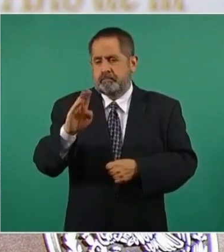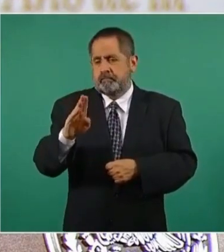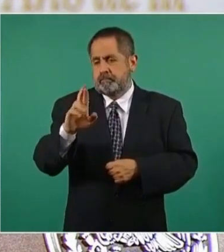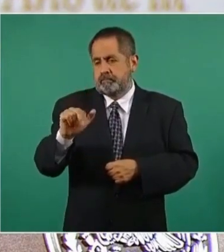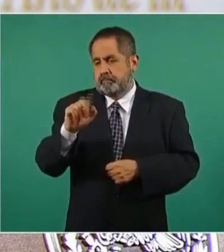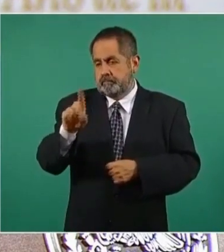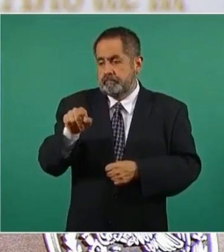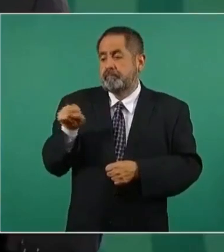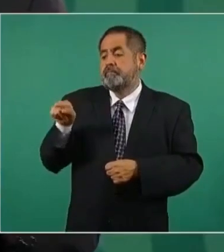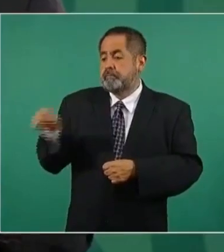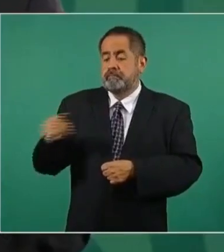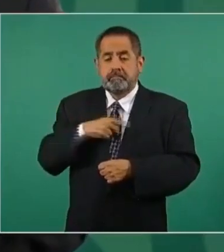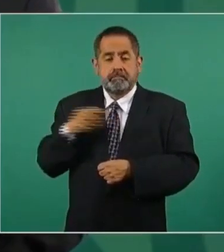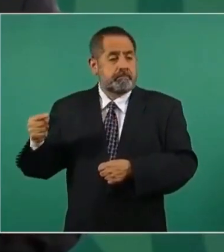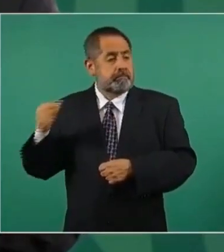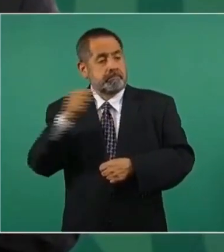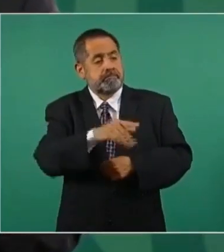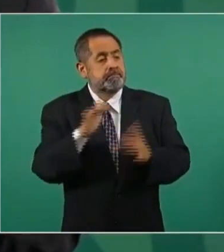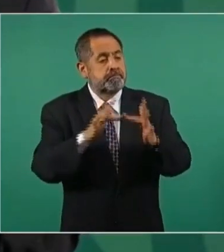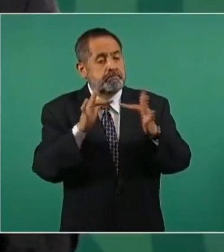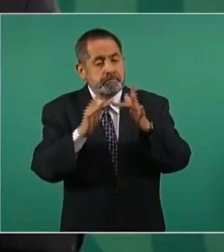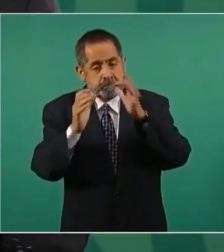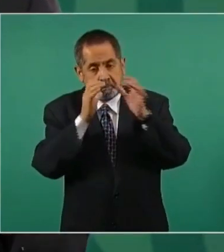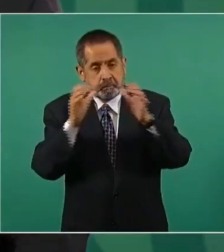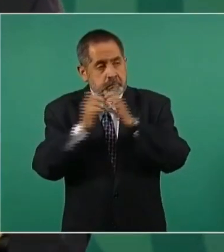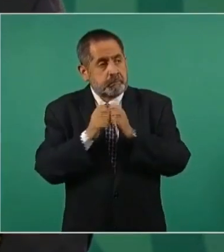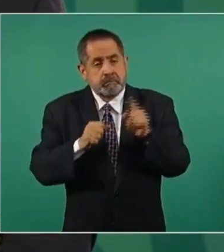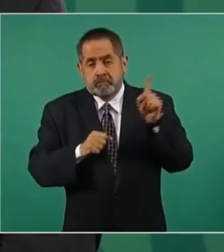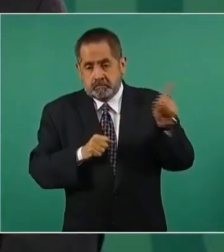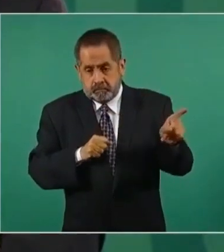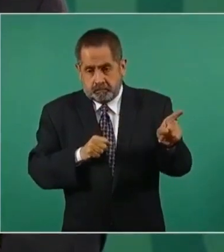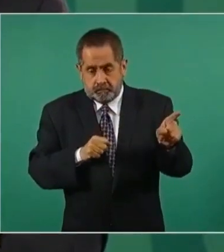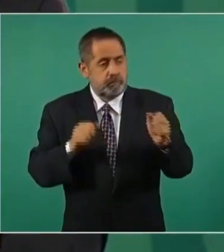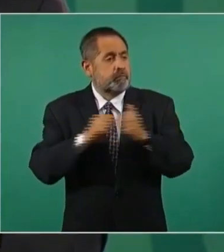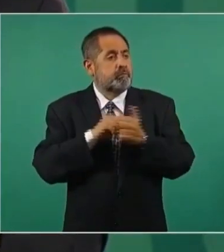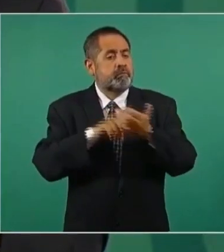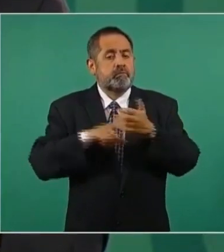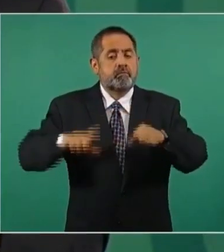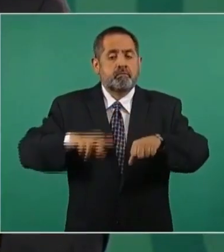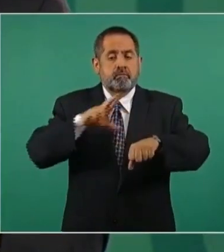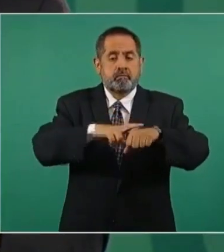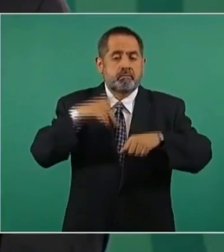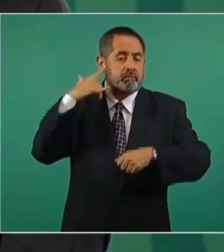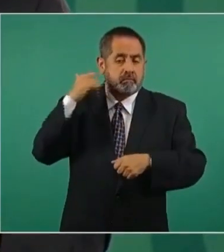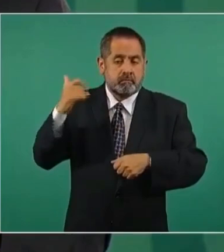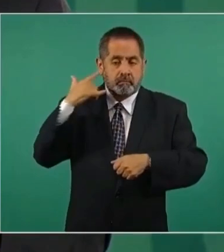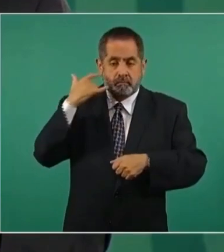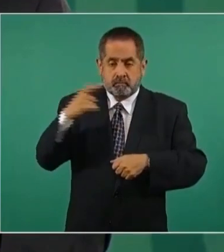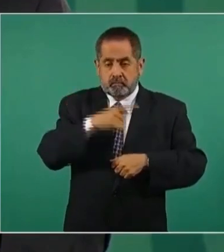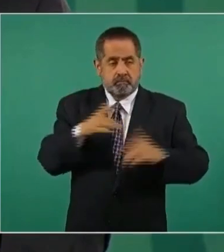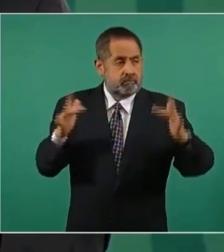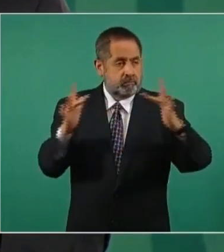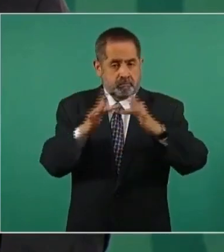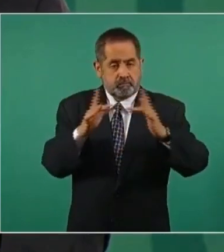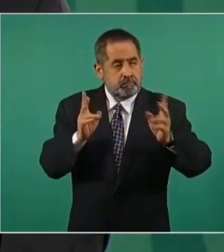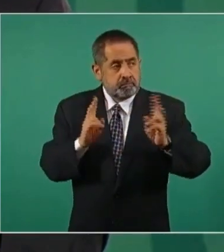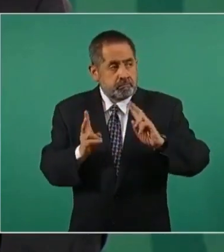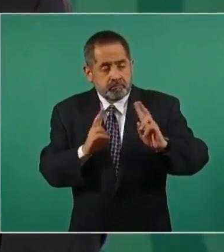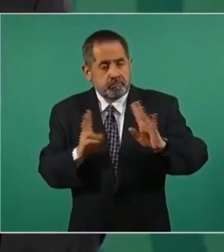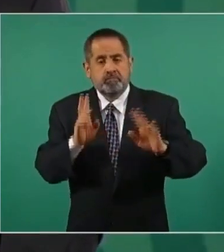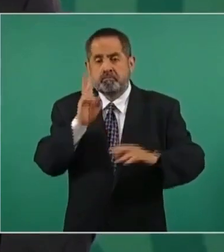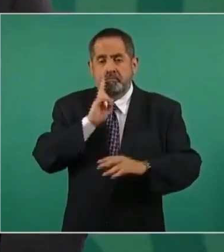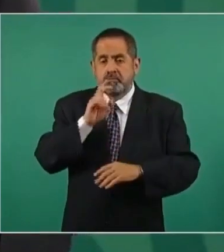para que estableciera comunicación con el gobernador de California, también